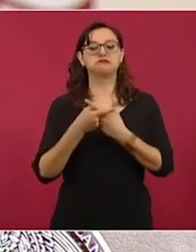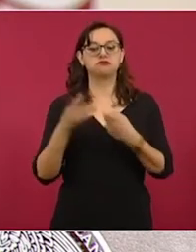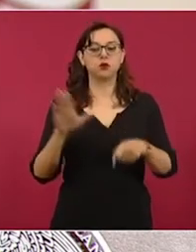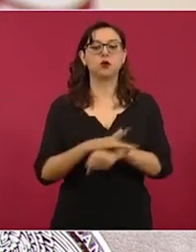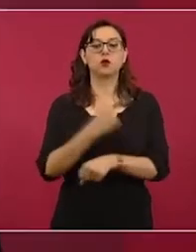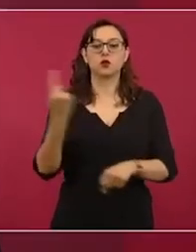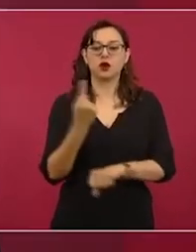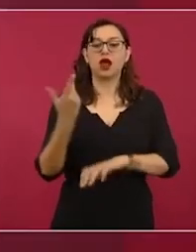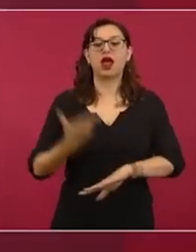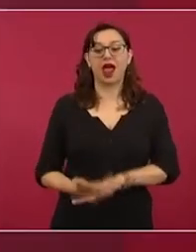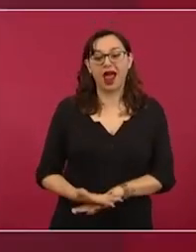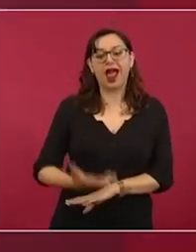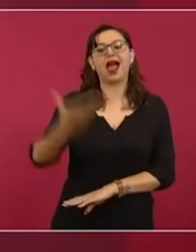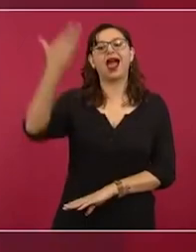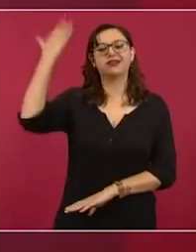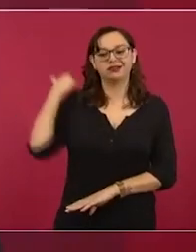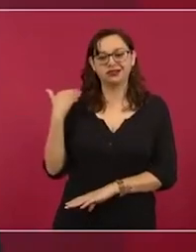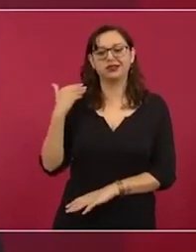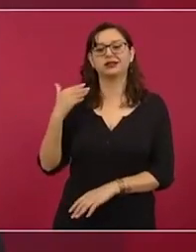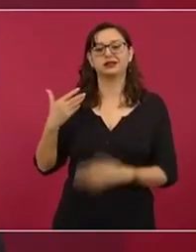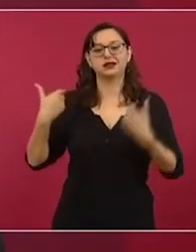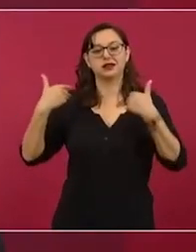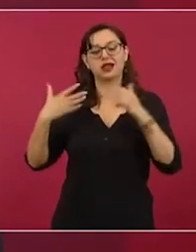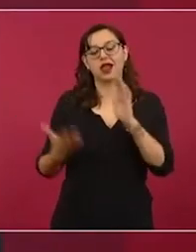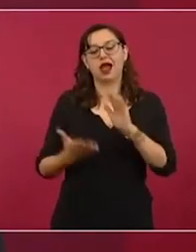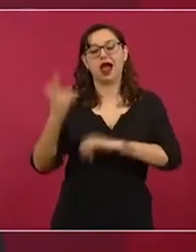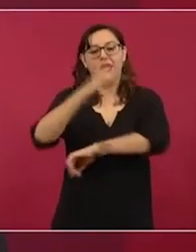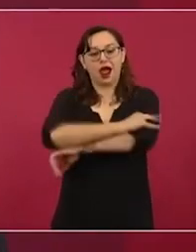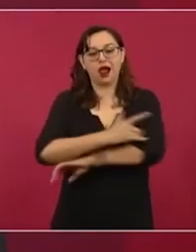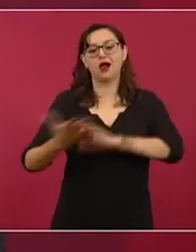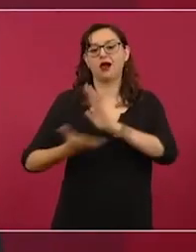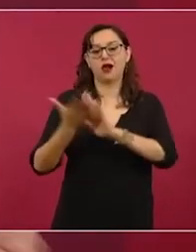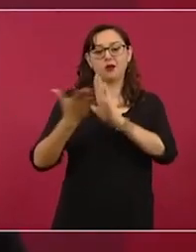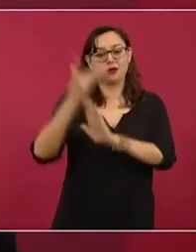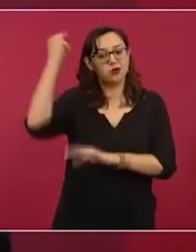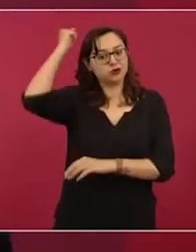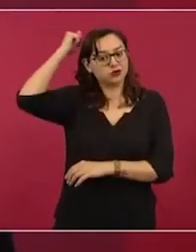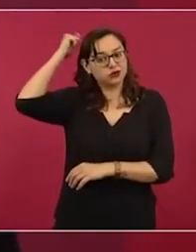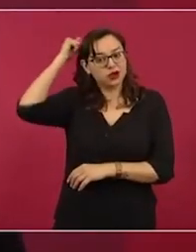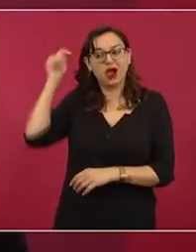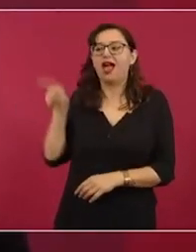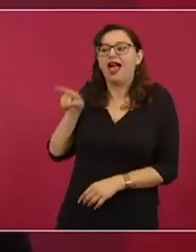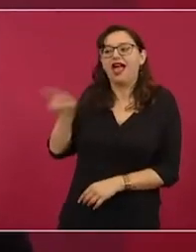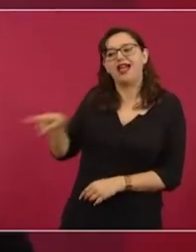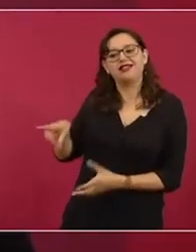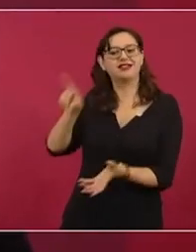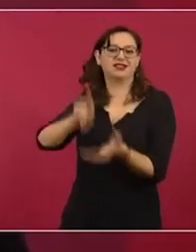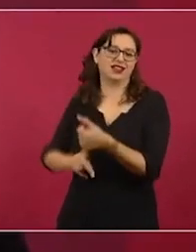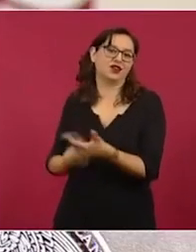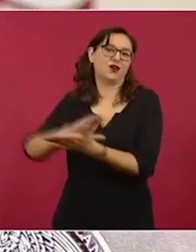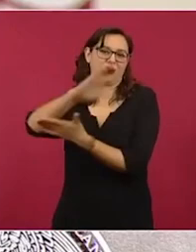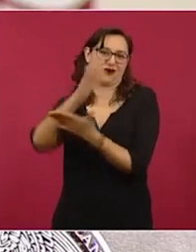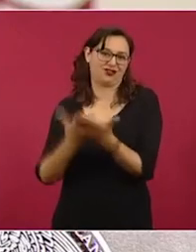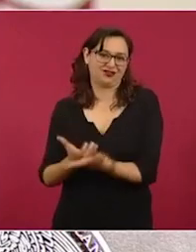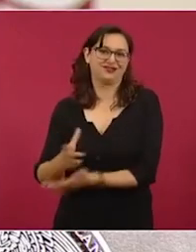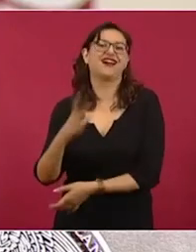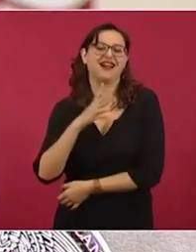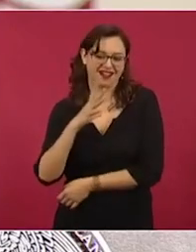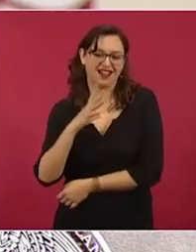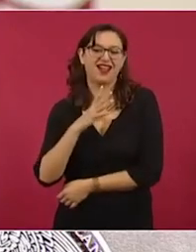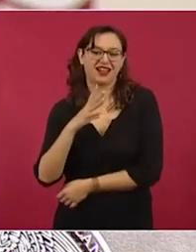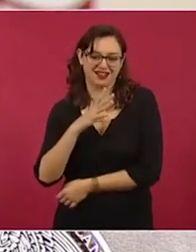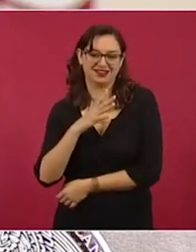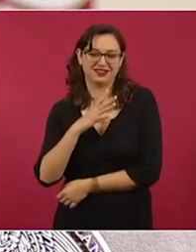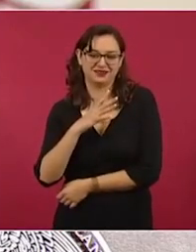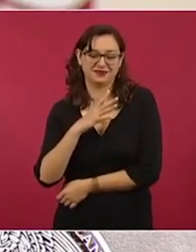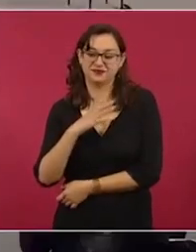derivados de la construcción del Aeropuerto de Texcoco. Aquí